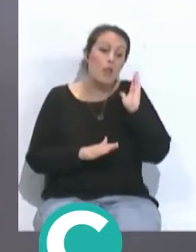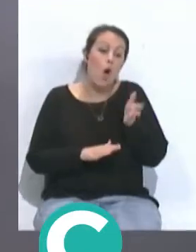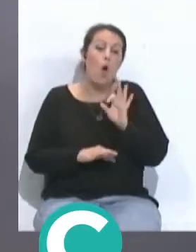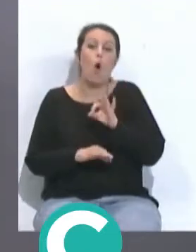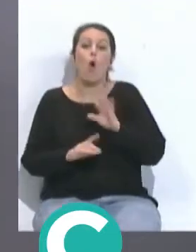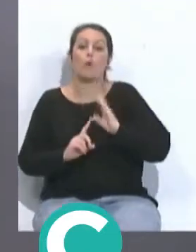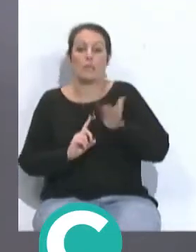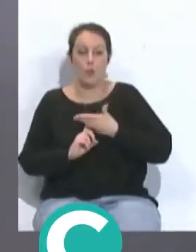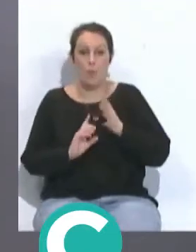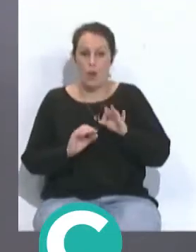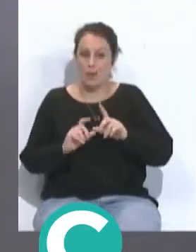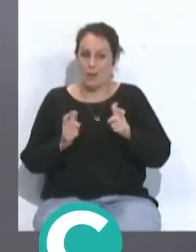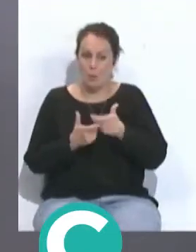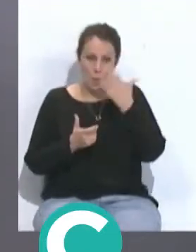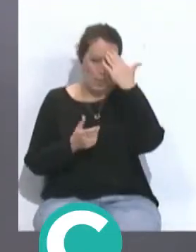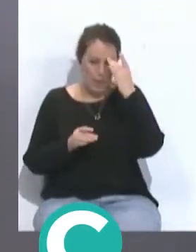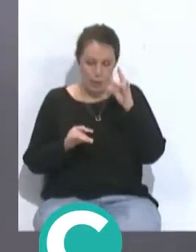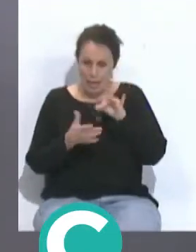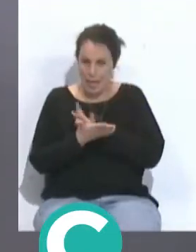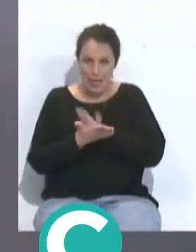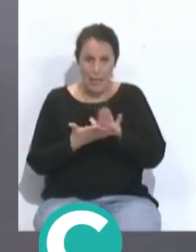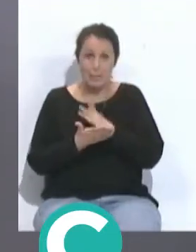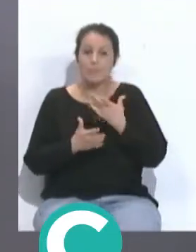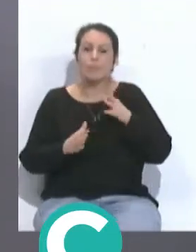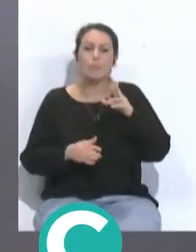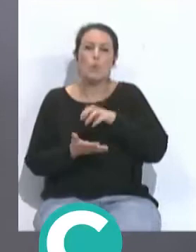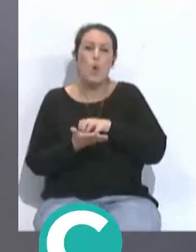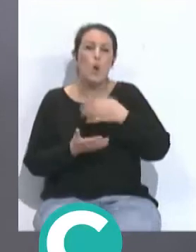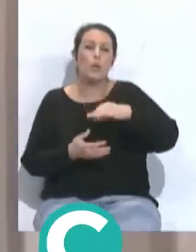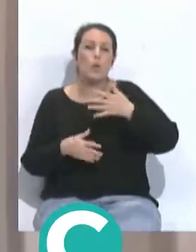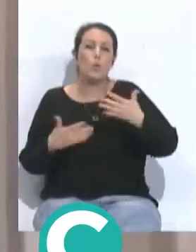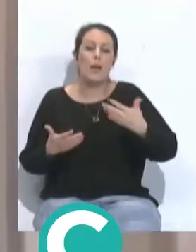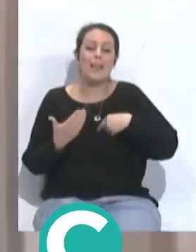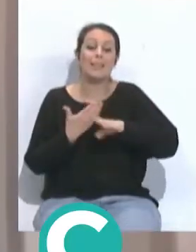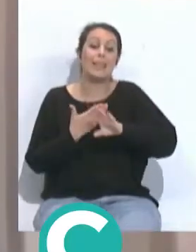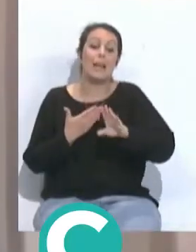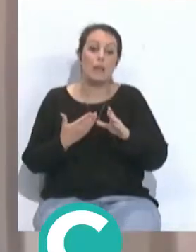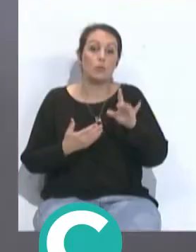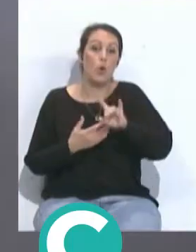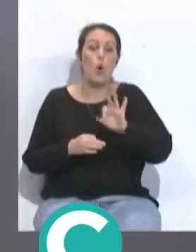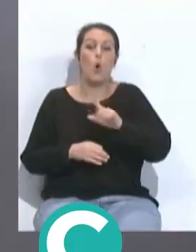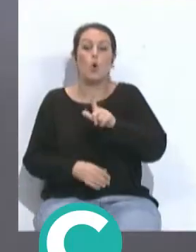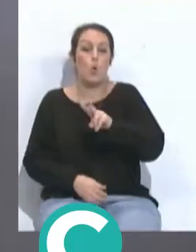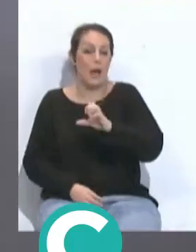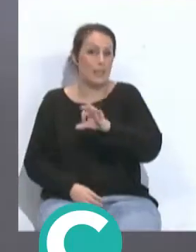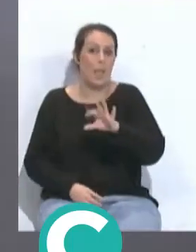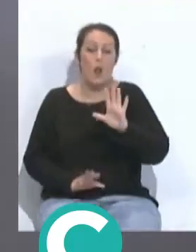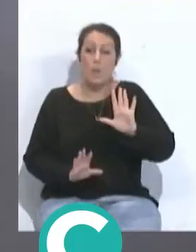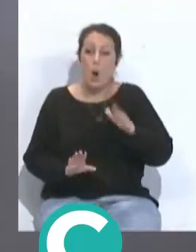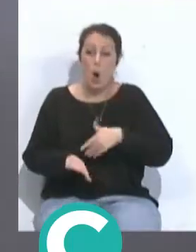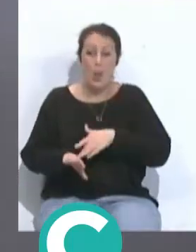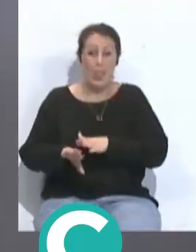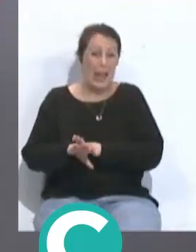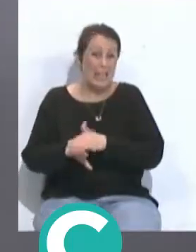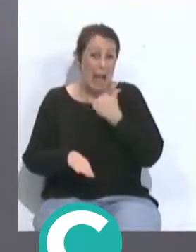elección pero el once no se tiene que tocar para nada insisto la única duda que puede haber quizás puede ser la delantera Lozano o Lucas Pérez no sé si quizás es la banda